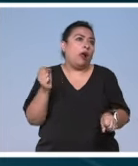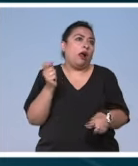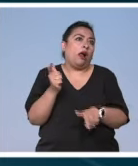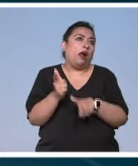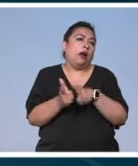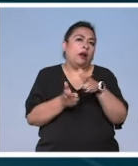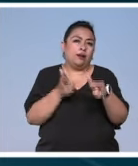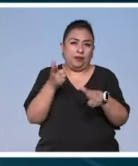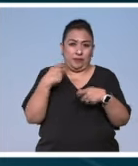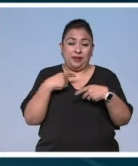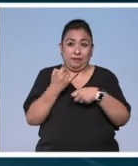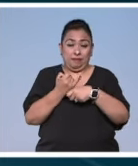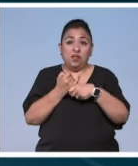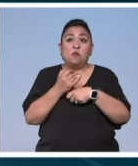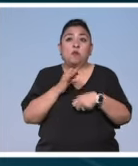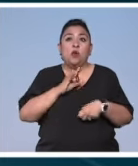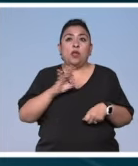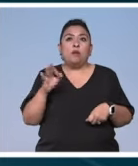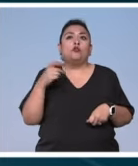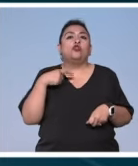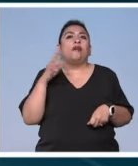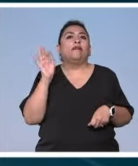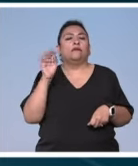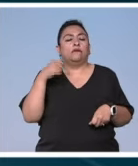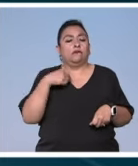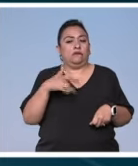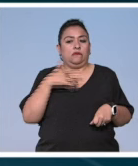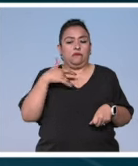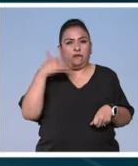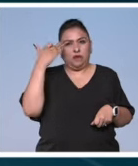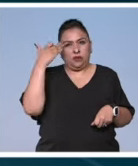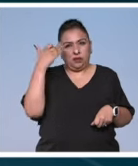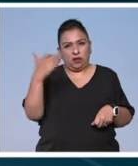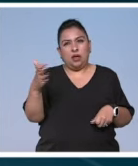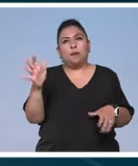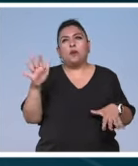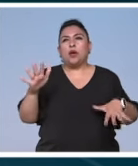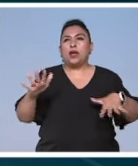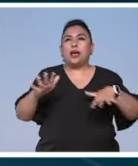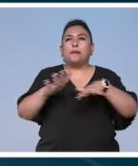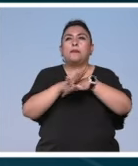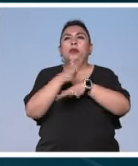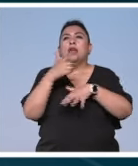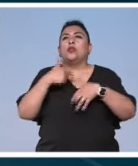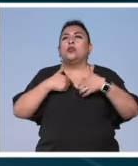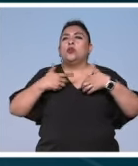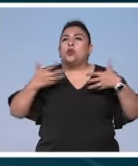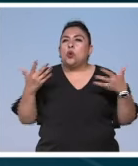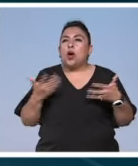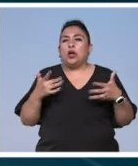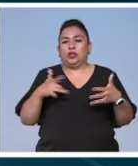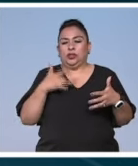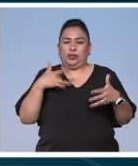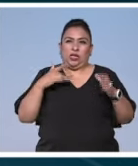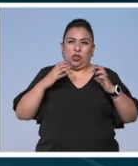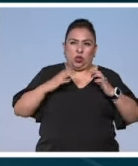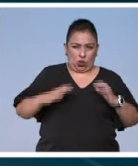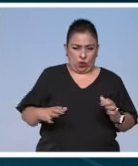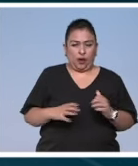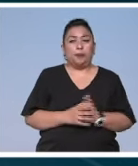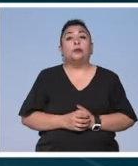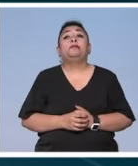investigadores han descubierto que podemos influir en nuestro sentido del tiempo cambiando nuestras acciones y estados corporales